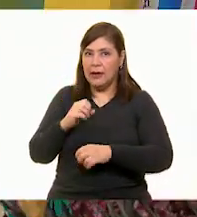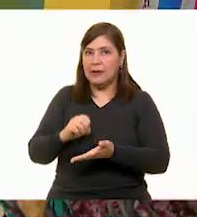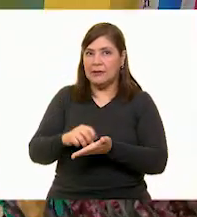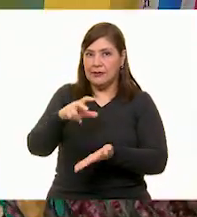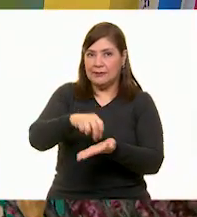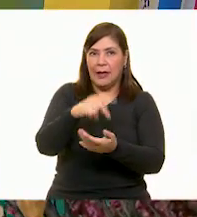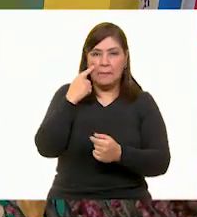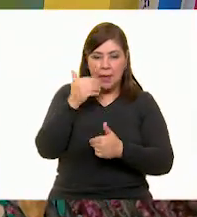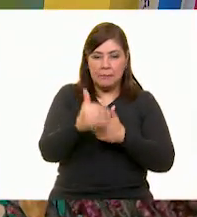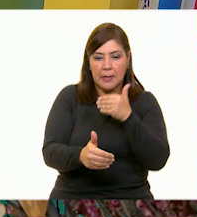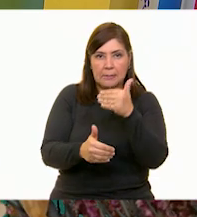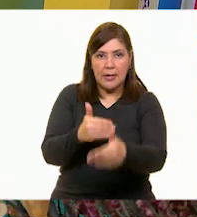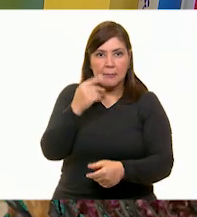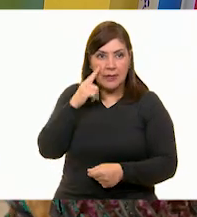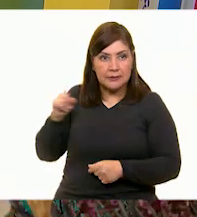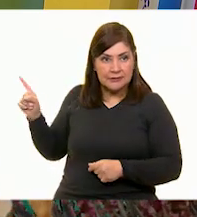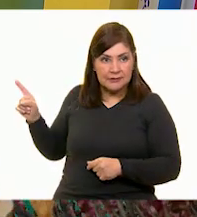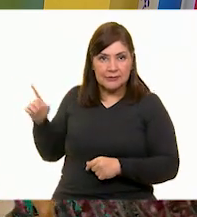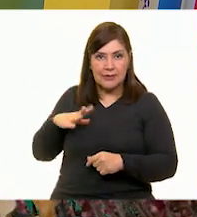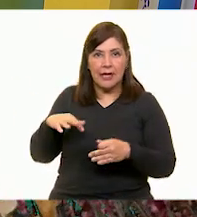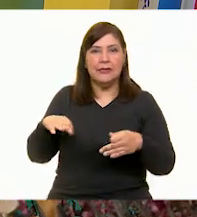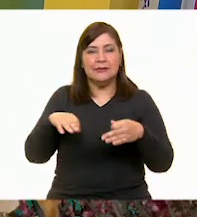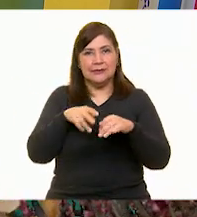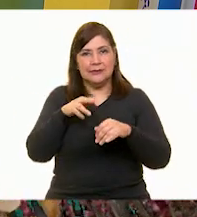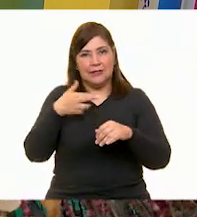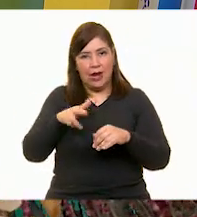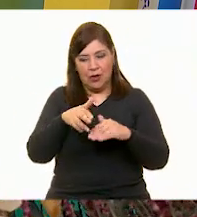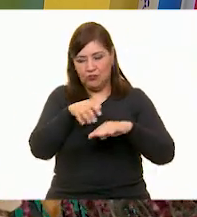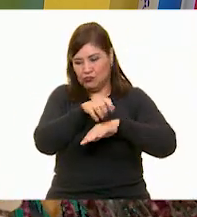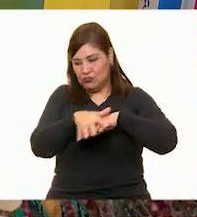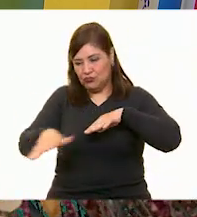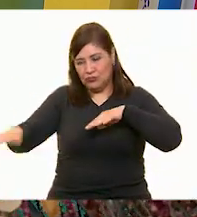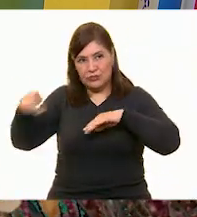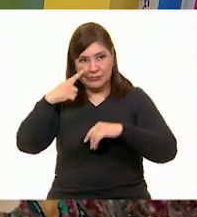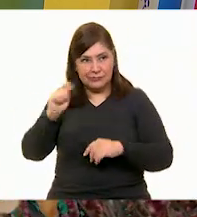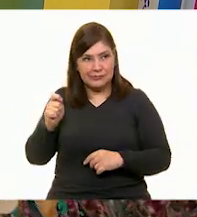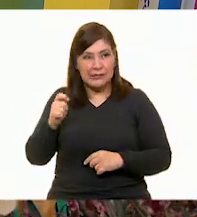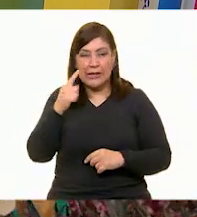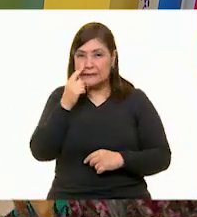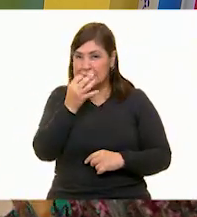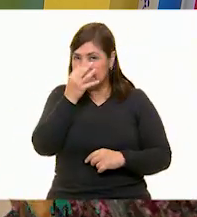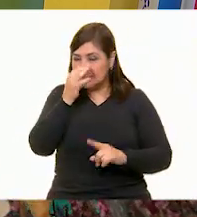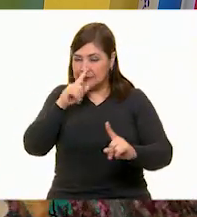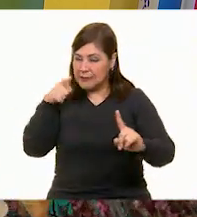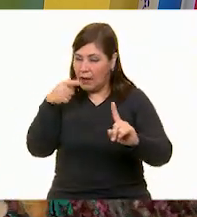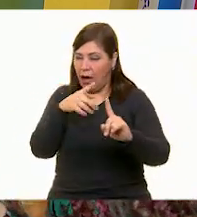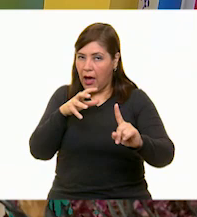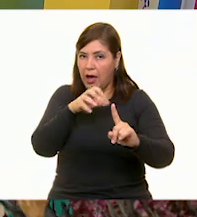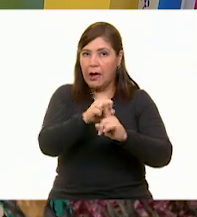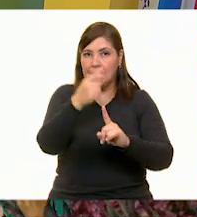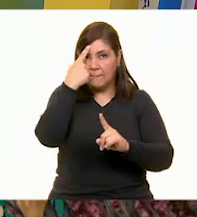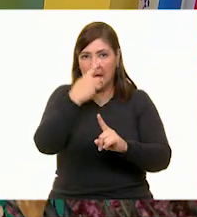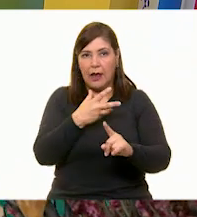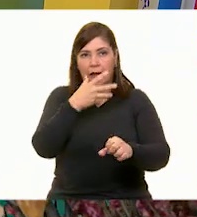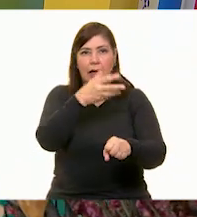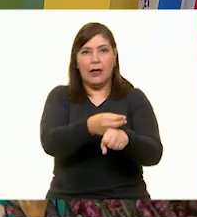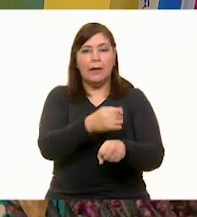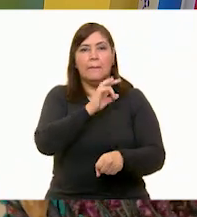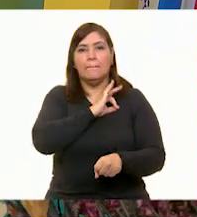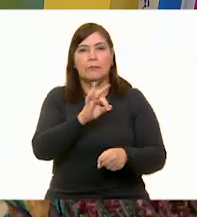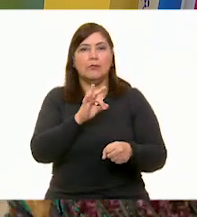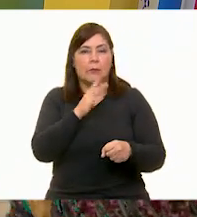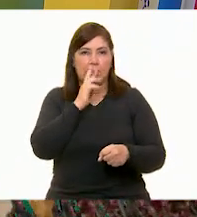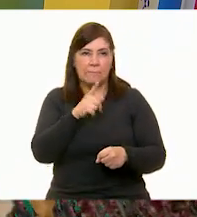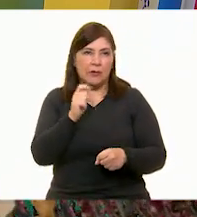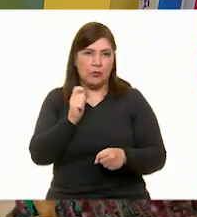poco más cerca de la orilla del río así que nos estamos acercando al objetivo de mejorar el medio ambiente en colectivo